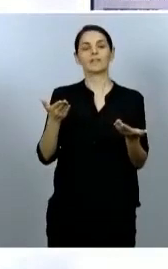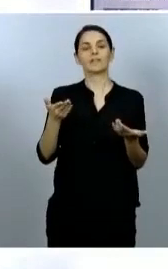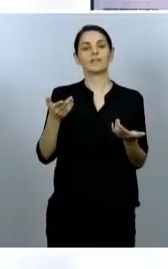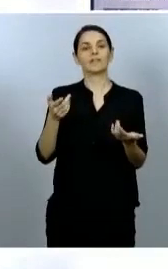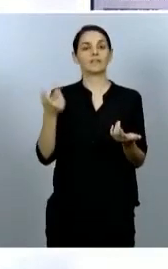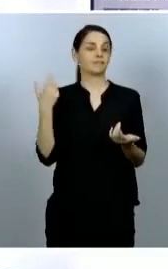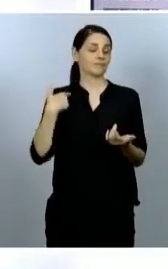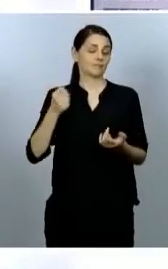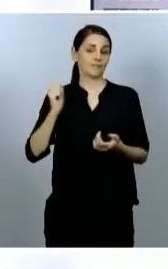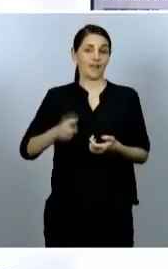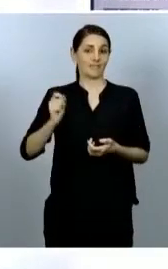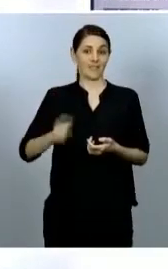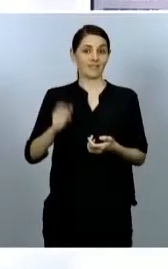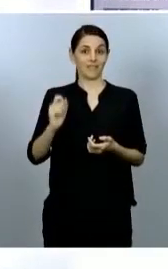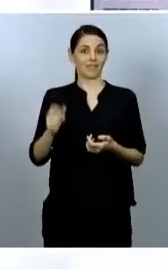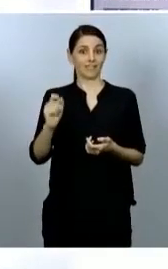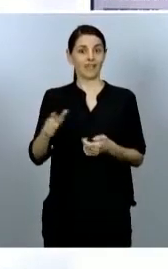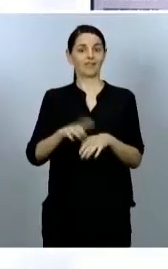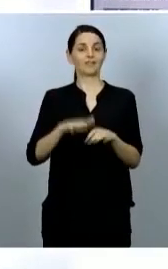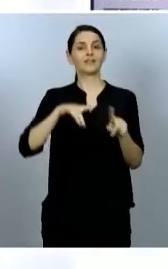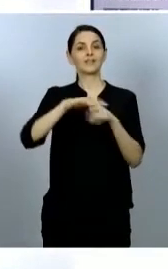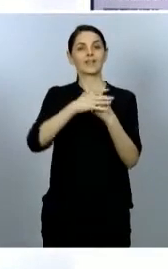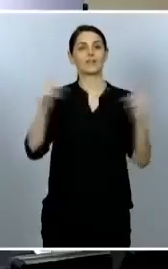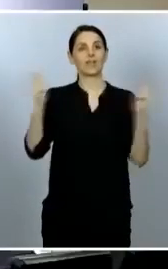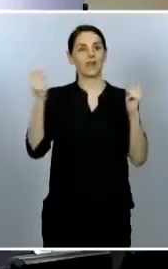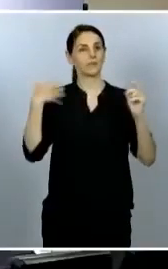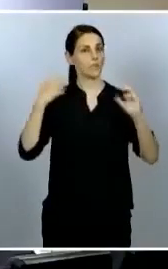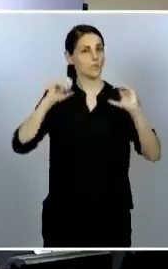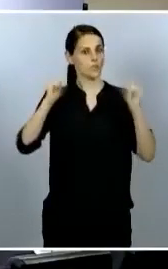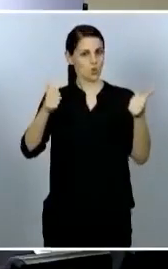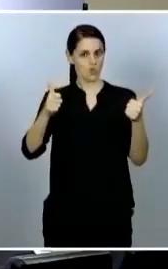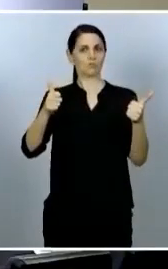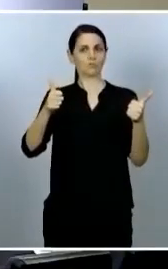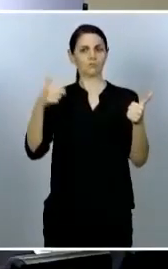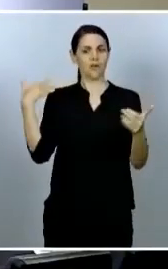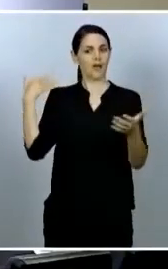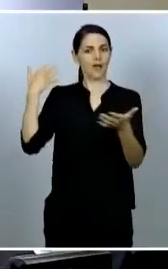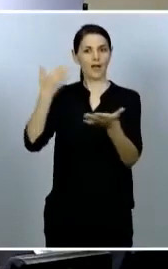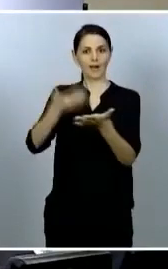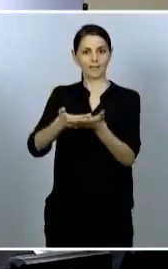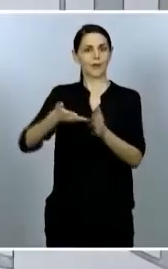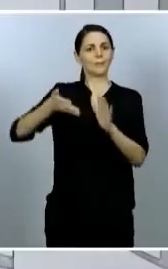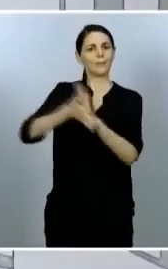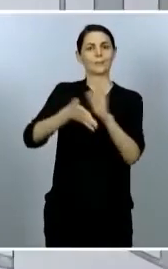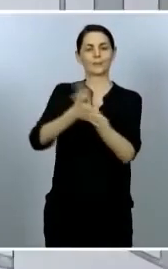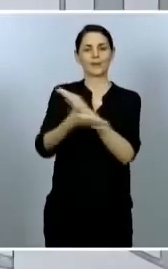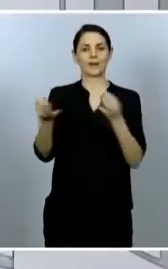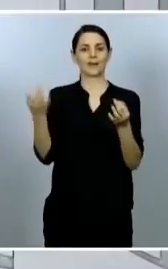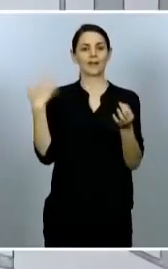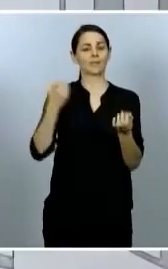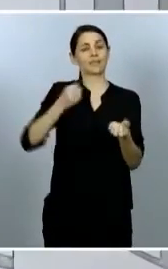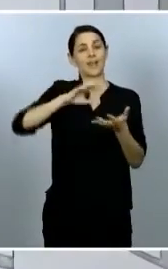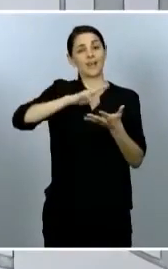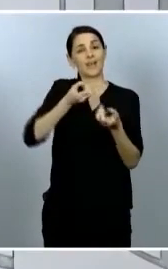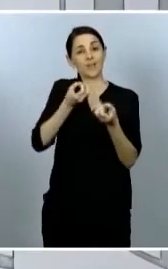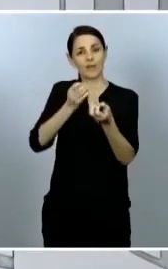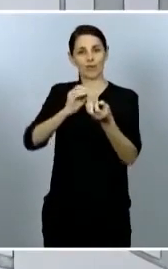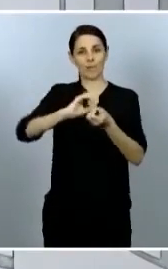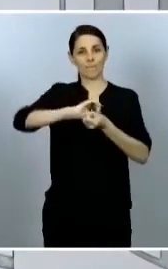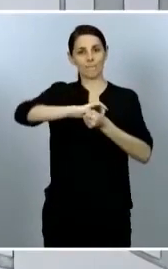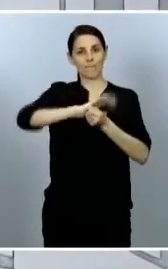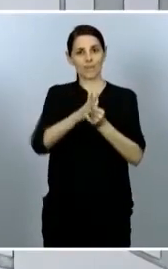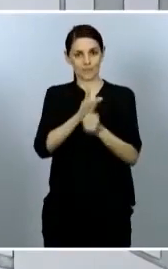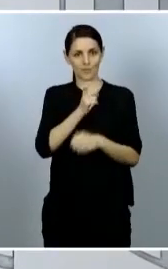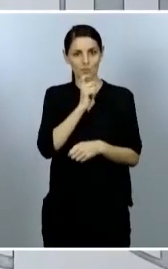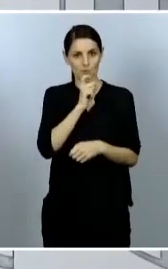desde que se decretó el estado de alarma, les va a comentar la última información sobre la situación de la pandemia y también sobre el